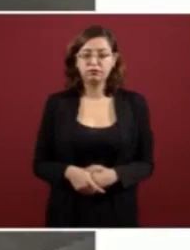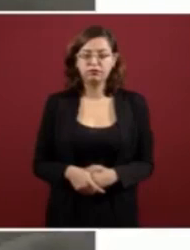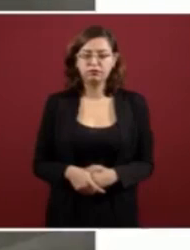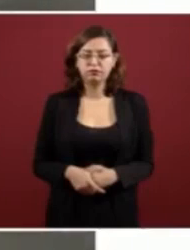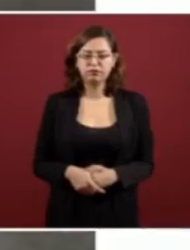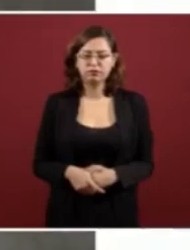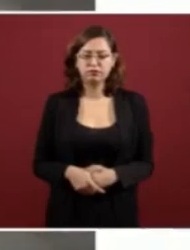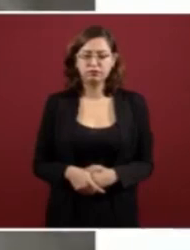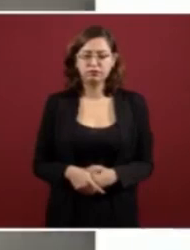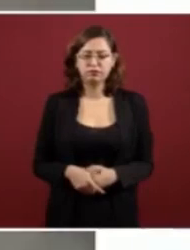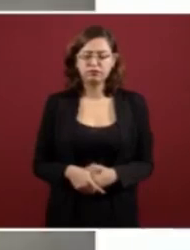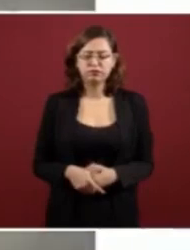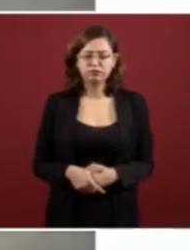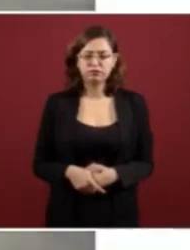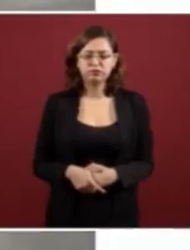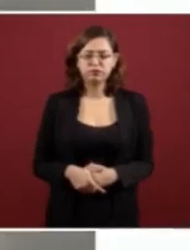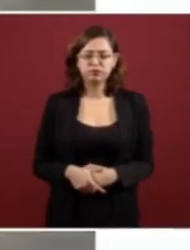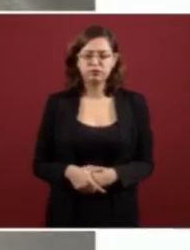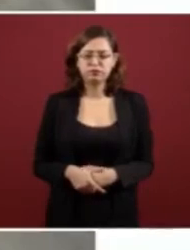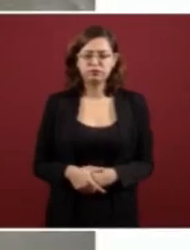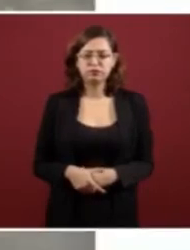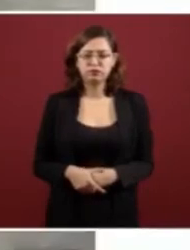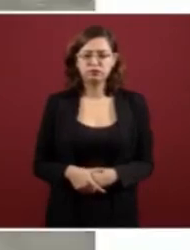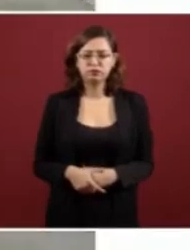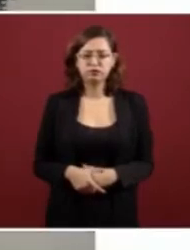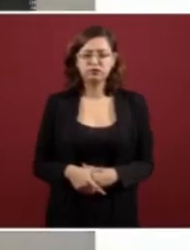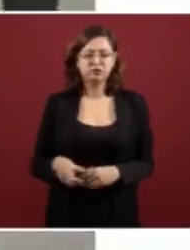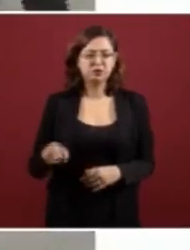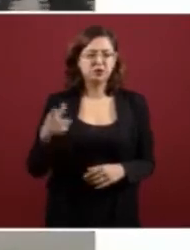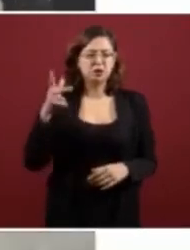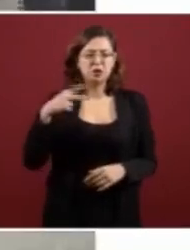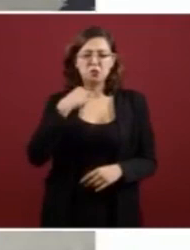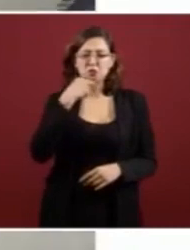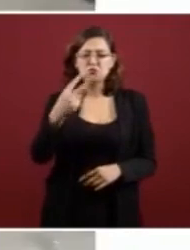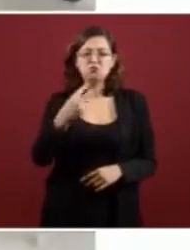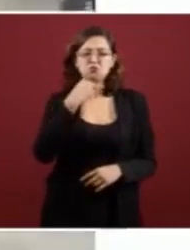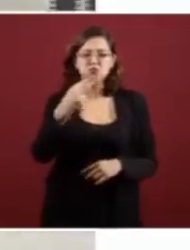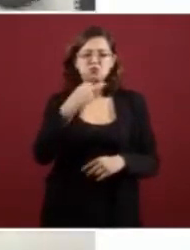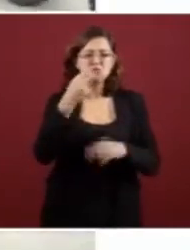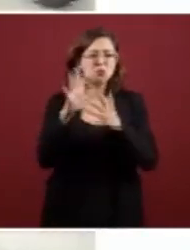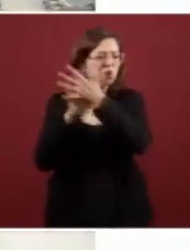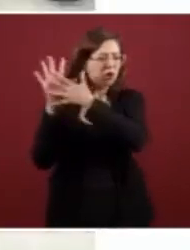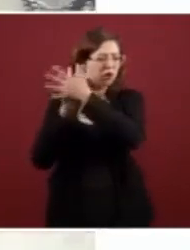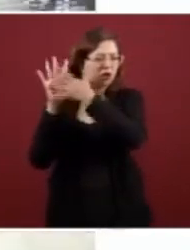pasado, siempre contra delincuente señor espalda.